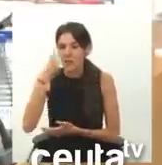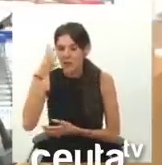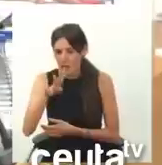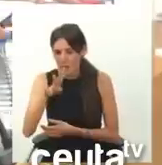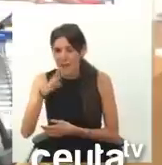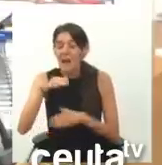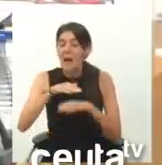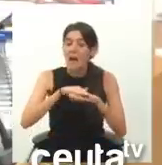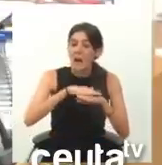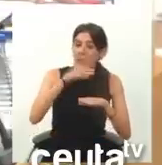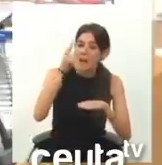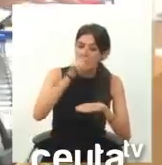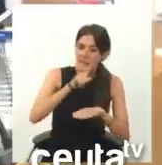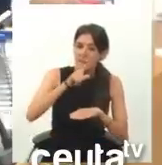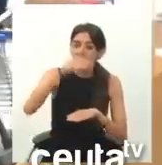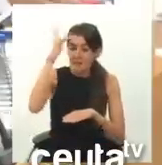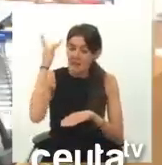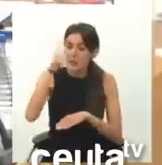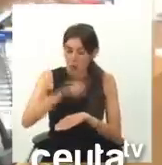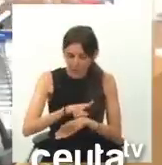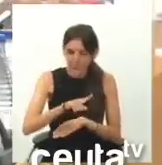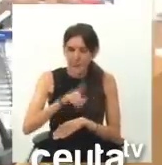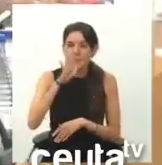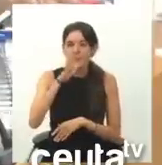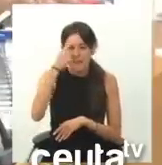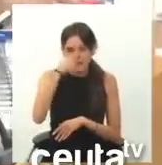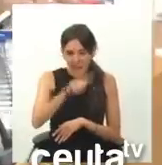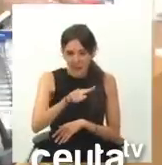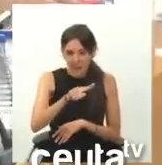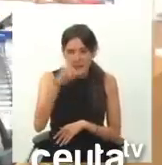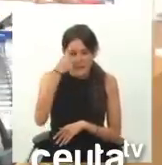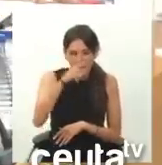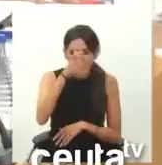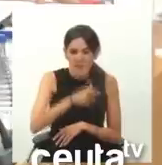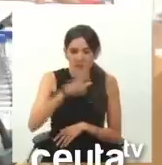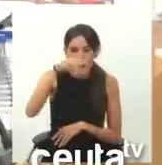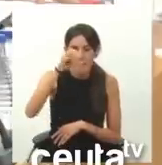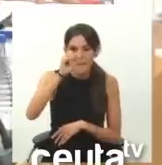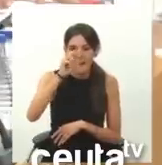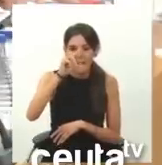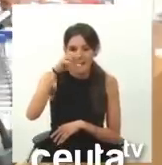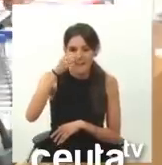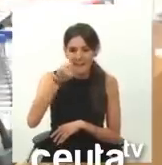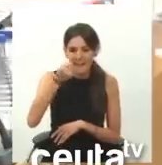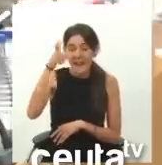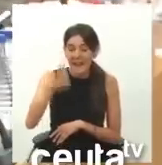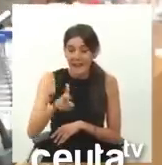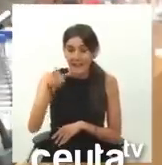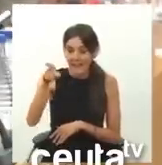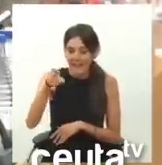Ah, también, también Teresa López. ¿Sabe usted que Macarena Lona las firma todas? ¿Por qué la secretaria?